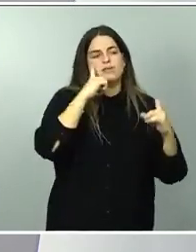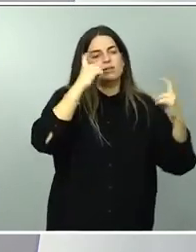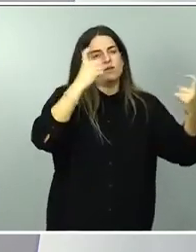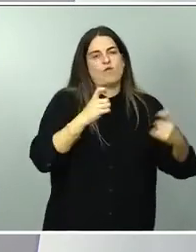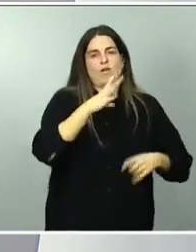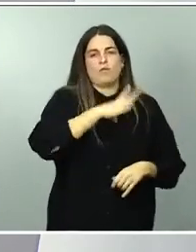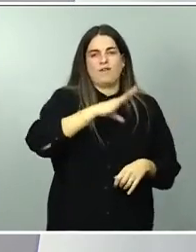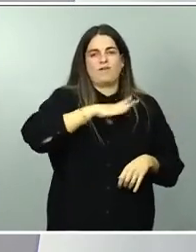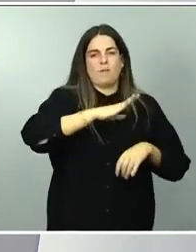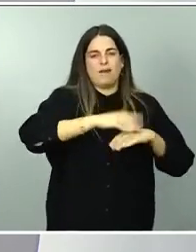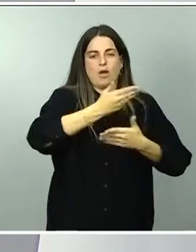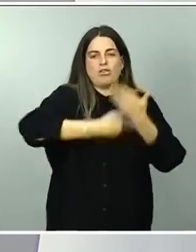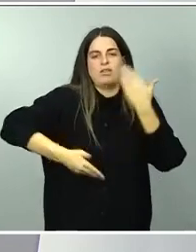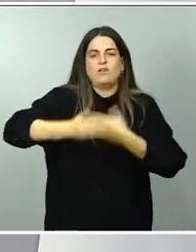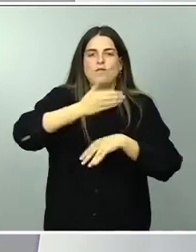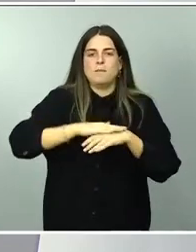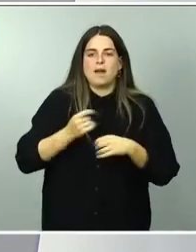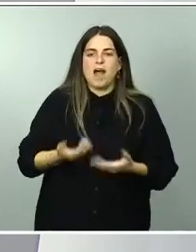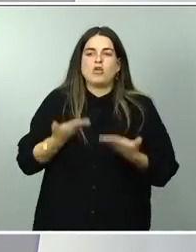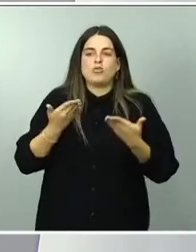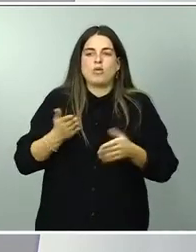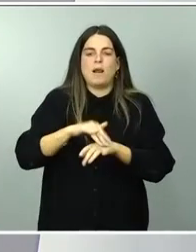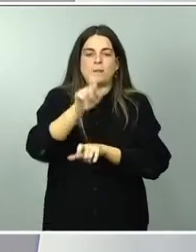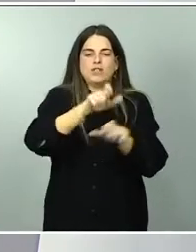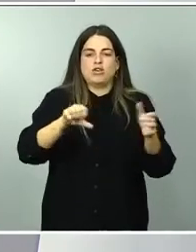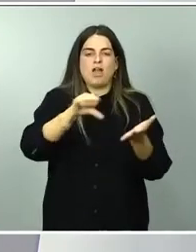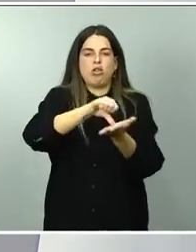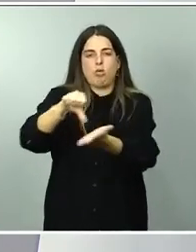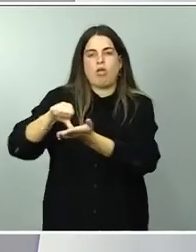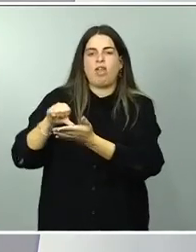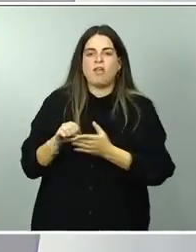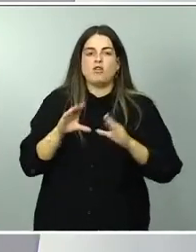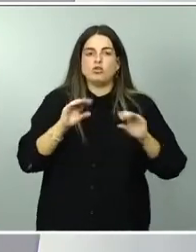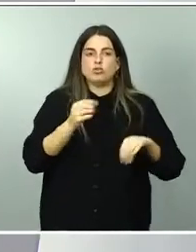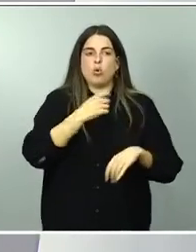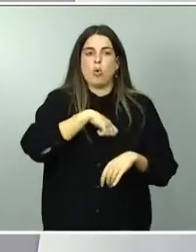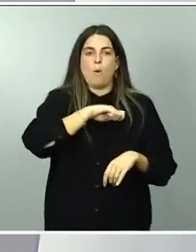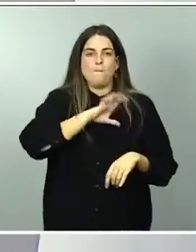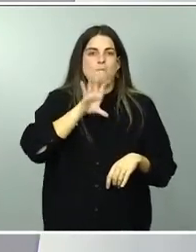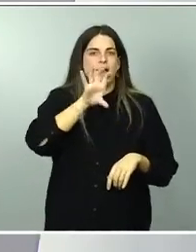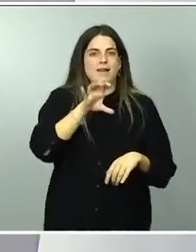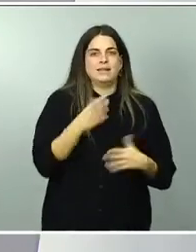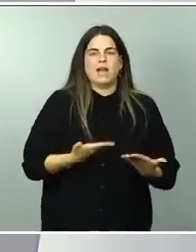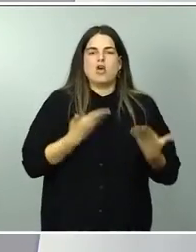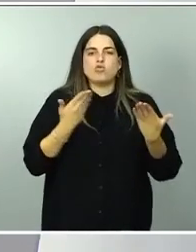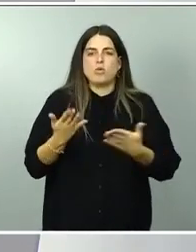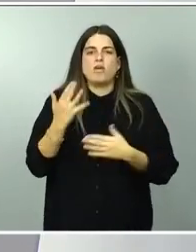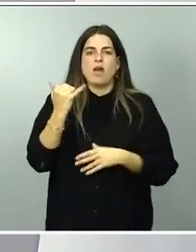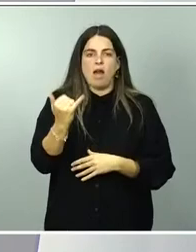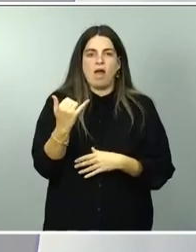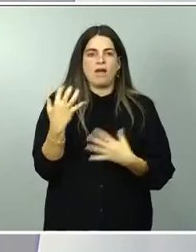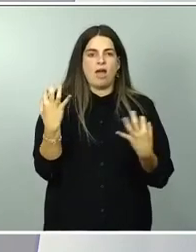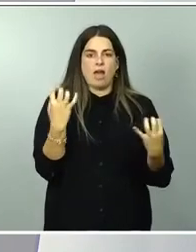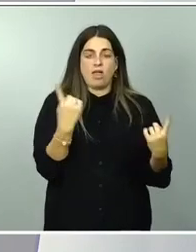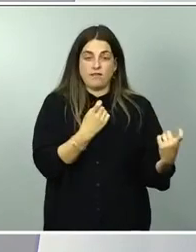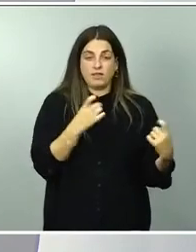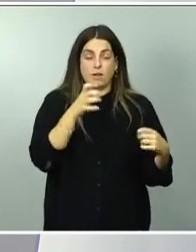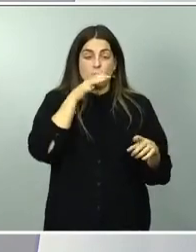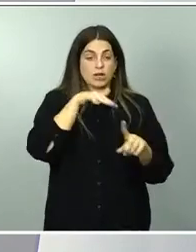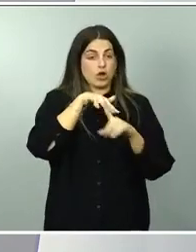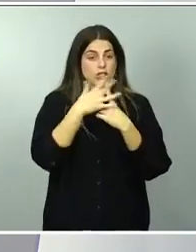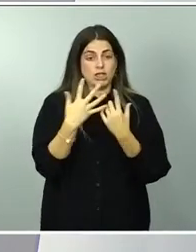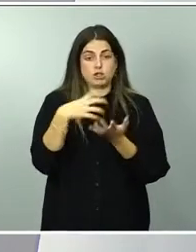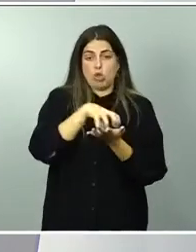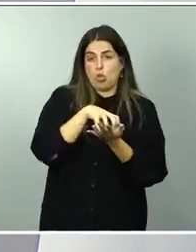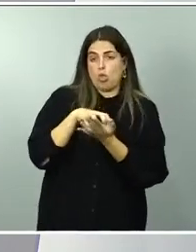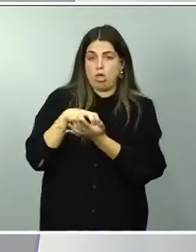contribuyan para ayudar a los ciudadanos de su país en un contexto de incertidumbre. Yo creo que, igual que los españoles,